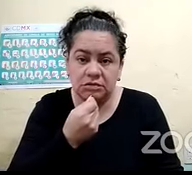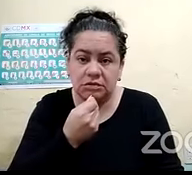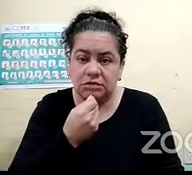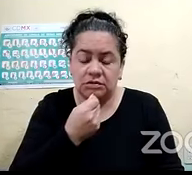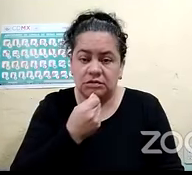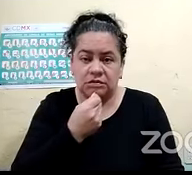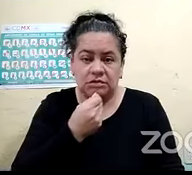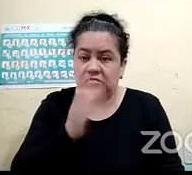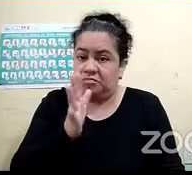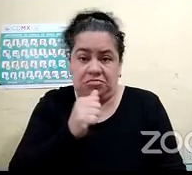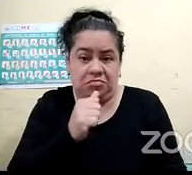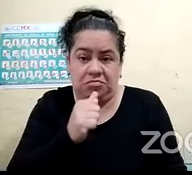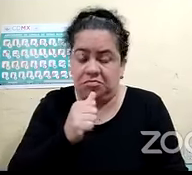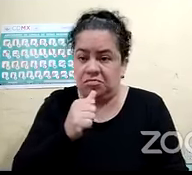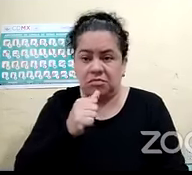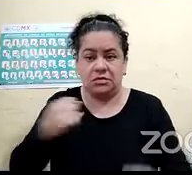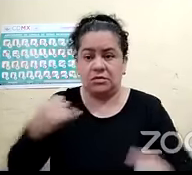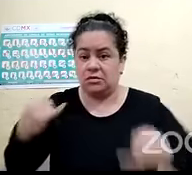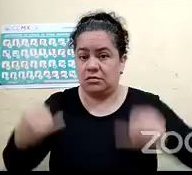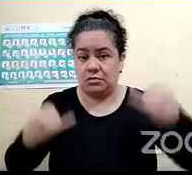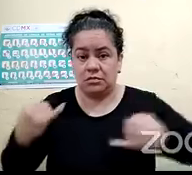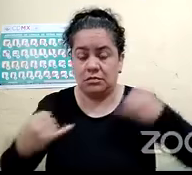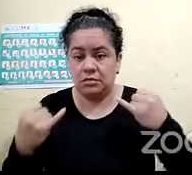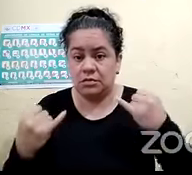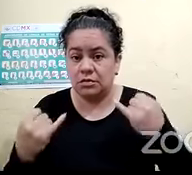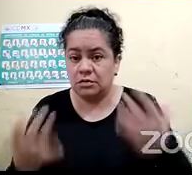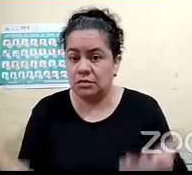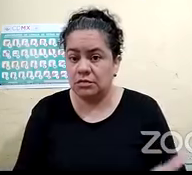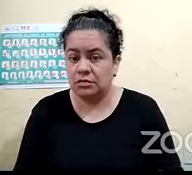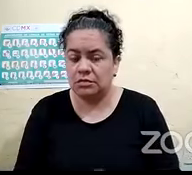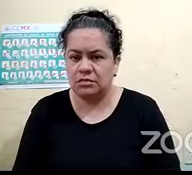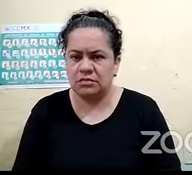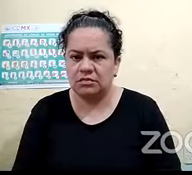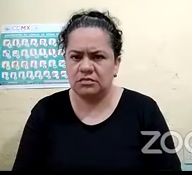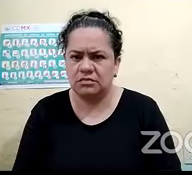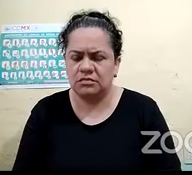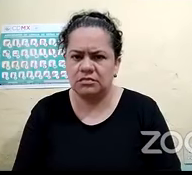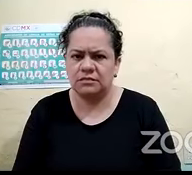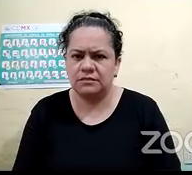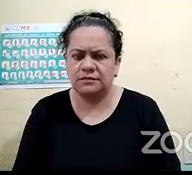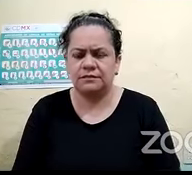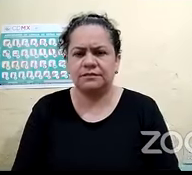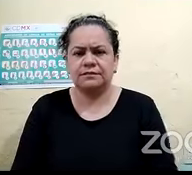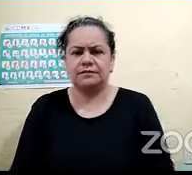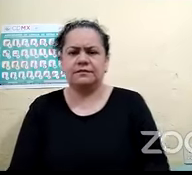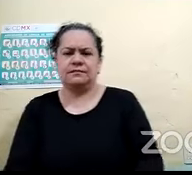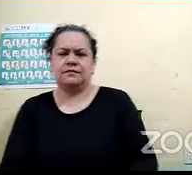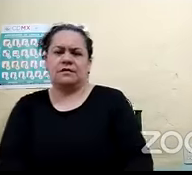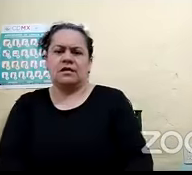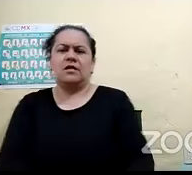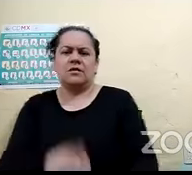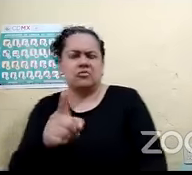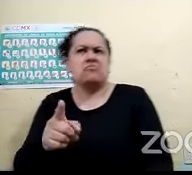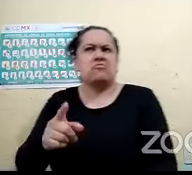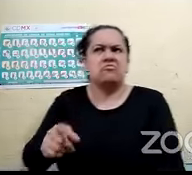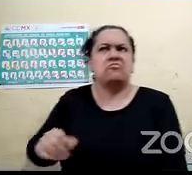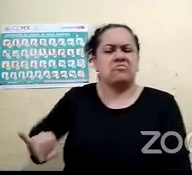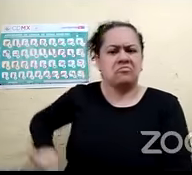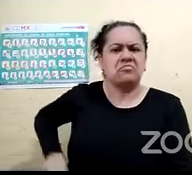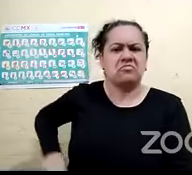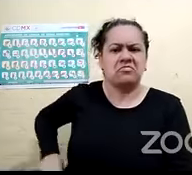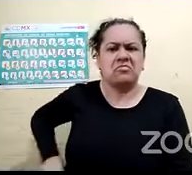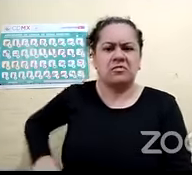eso, este, era un asunto que sí me interesaba, que no